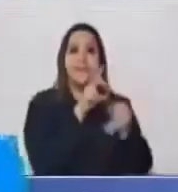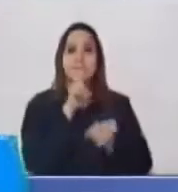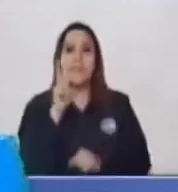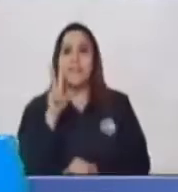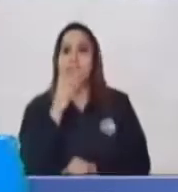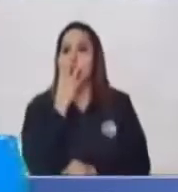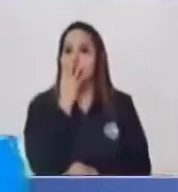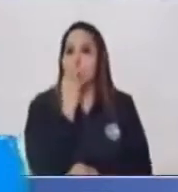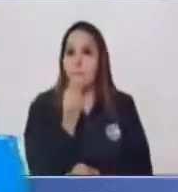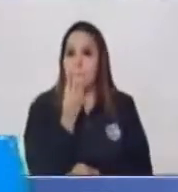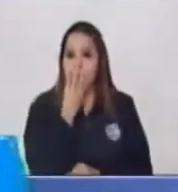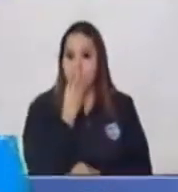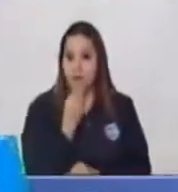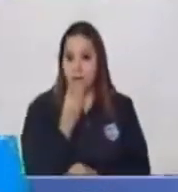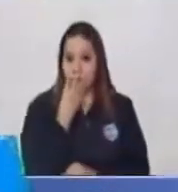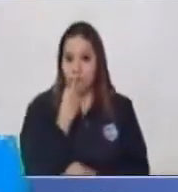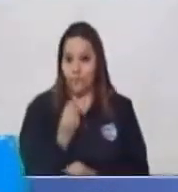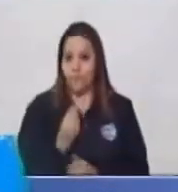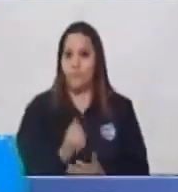Mangos